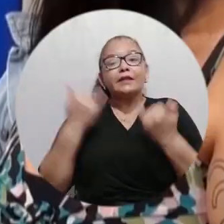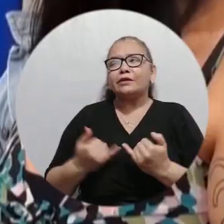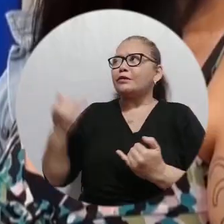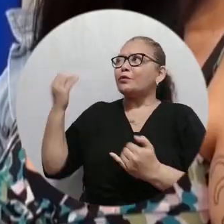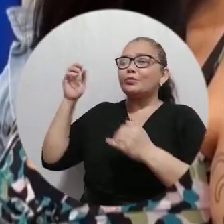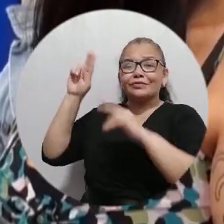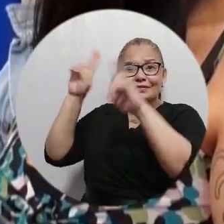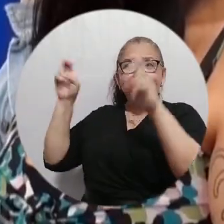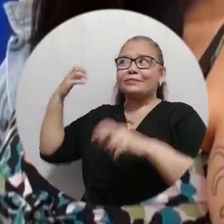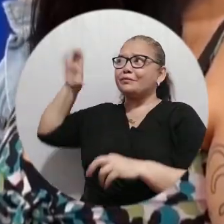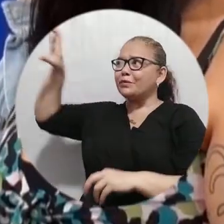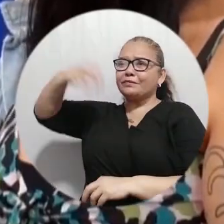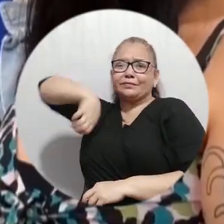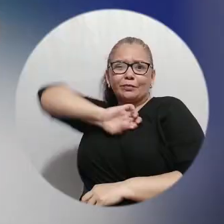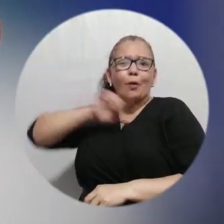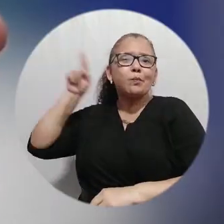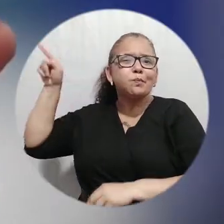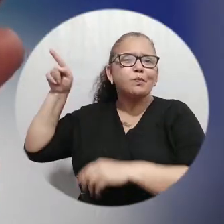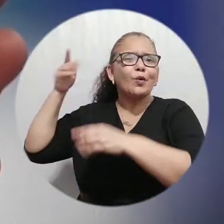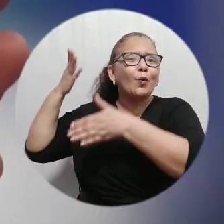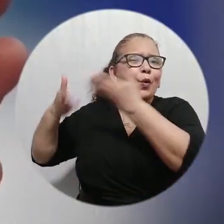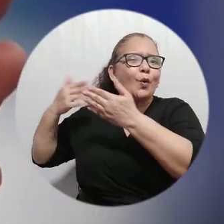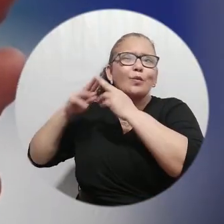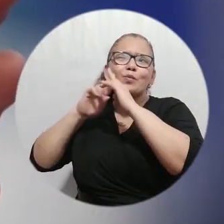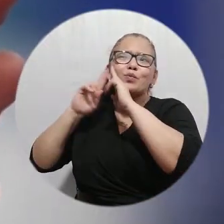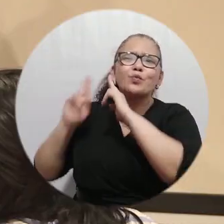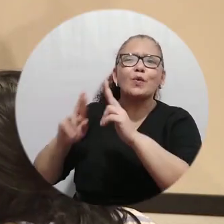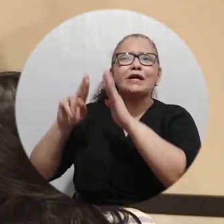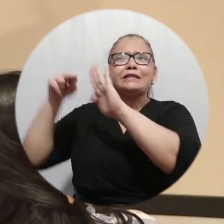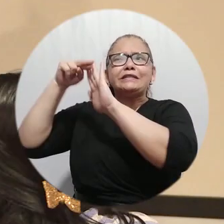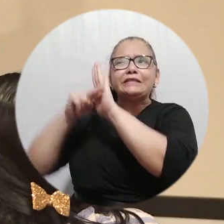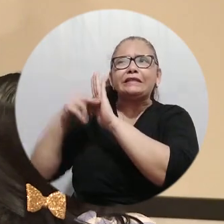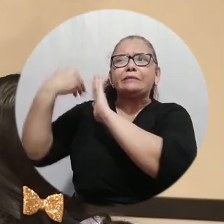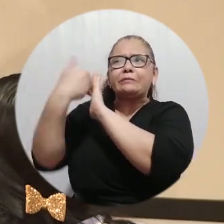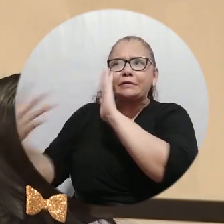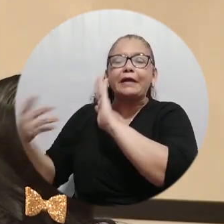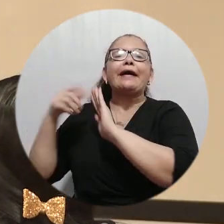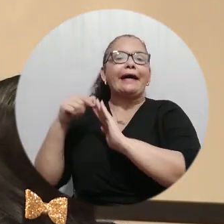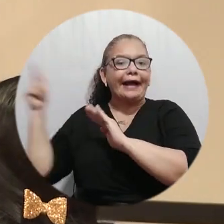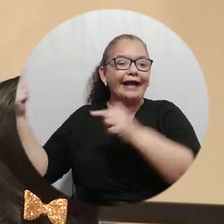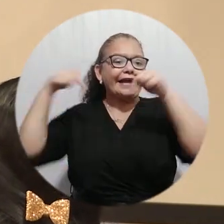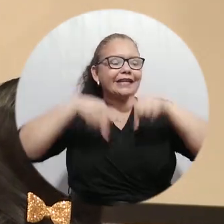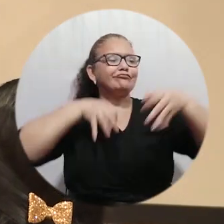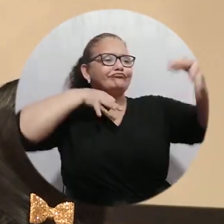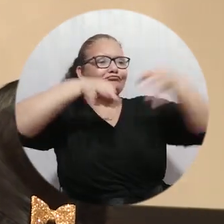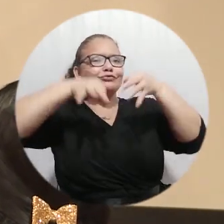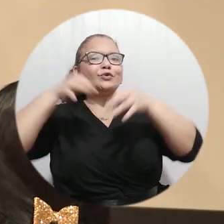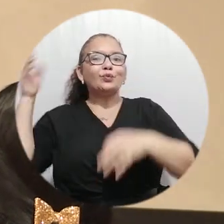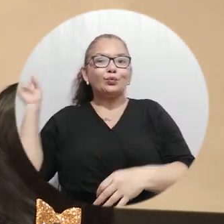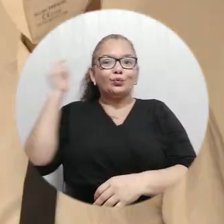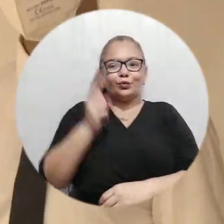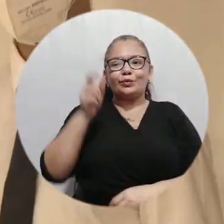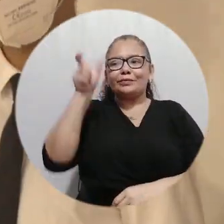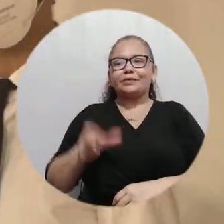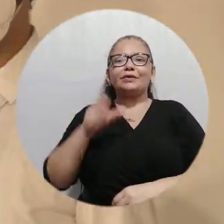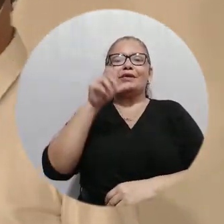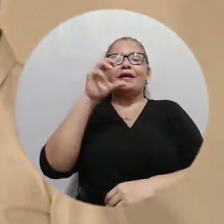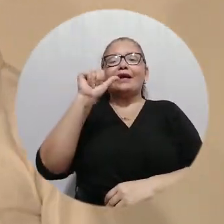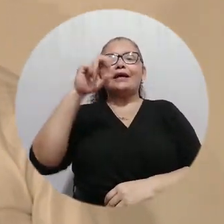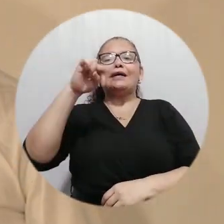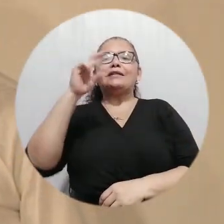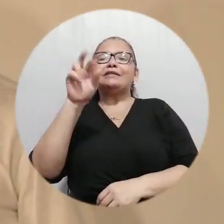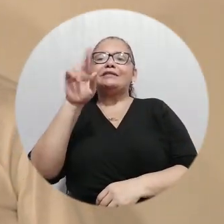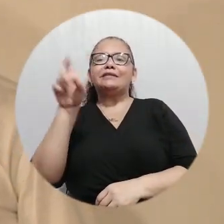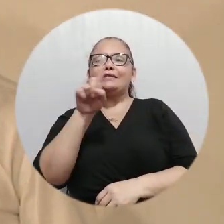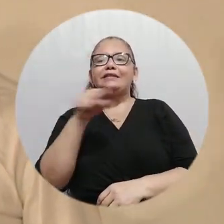España fue el tema principal en esta oportunidad y tuvo como invitado especial al doctor Andrés Dueñas Castrillo, docente de